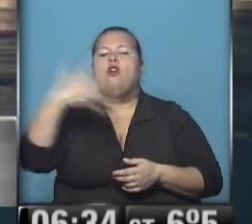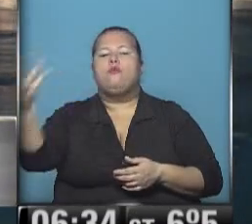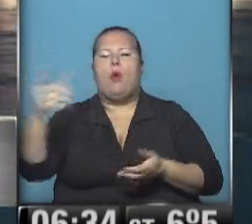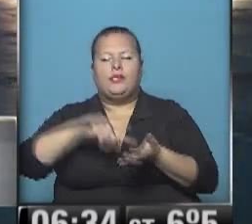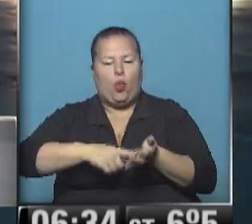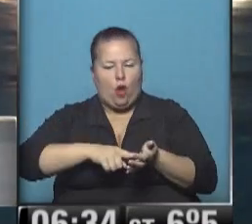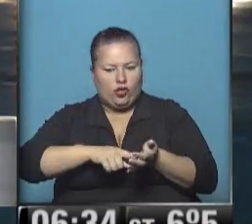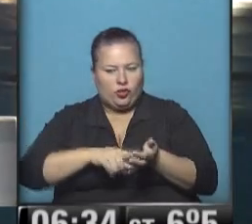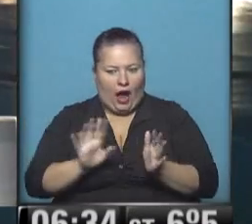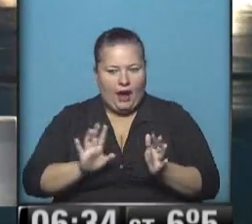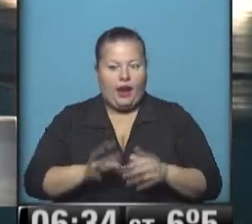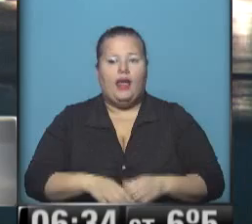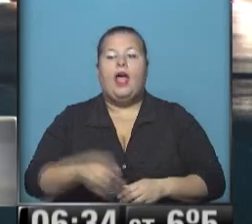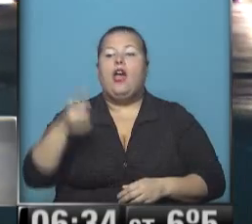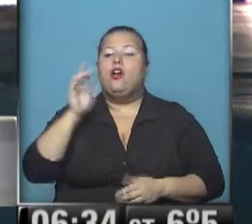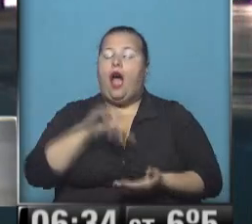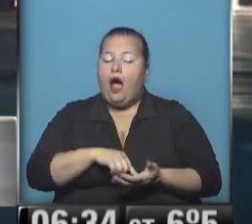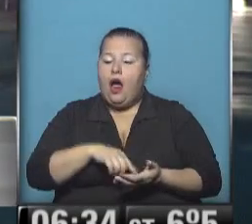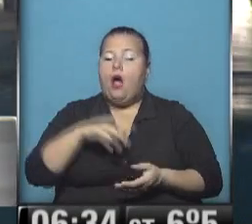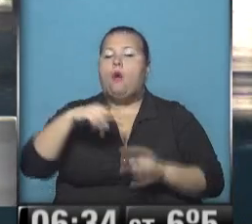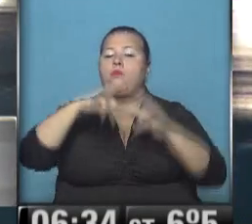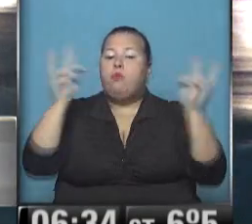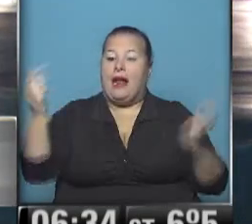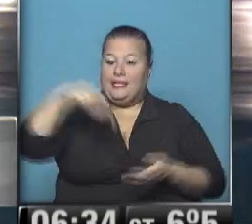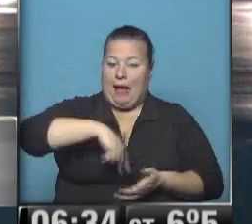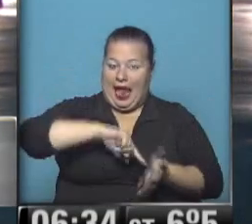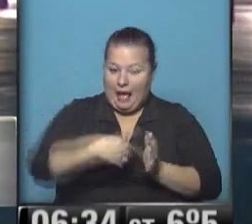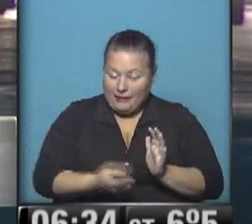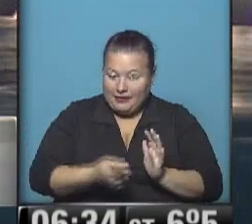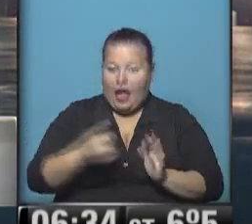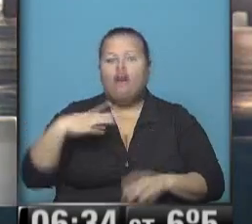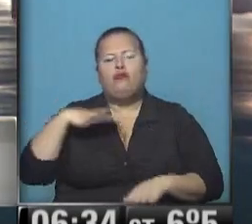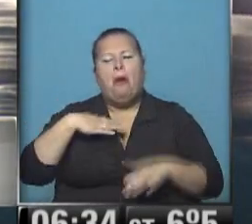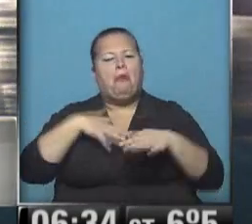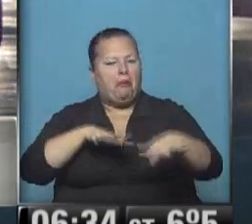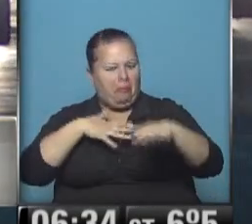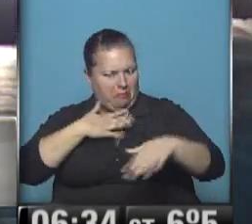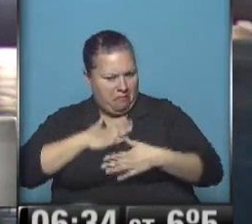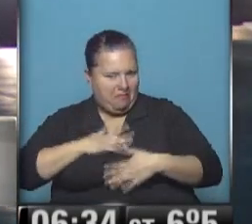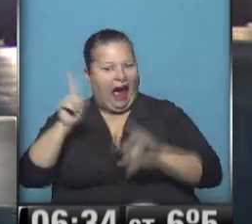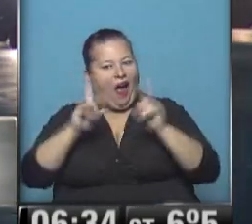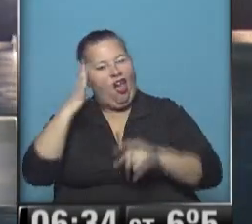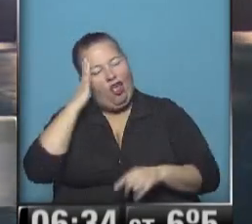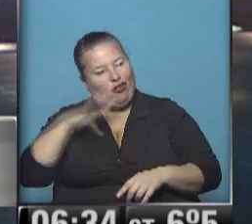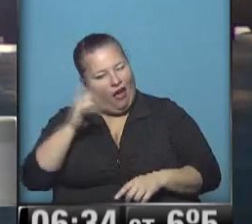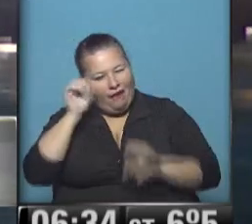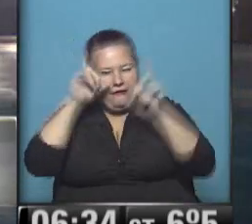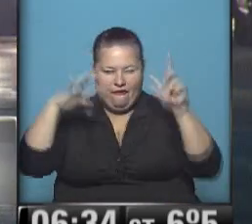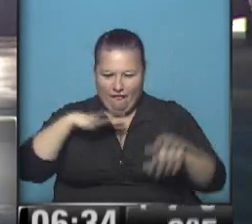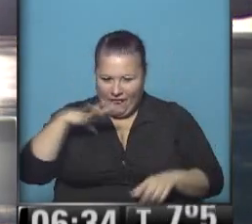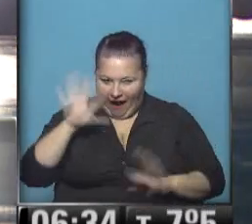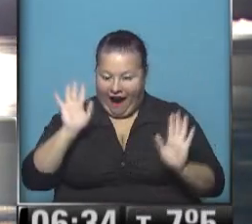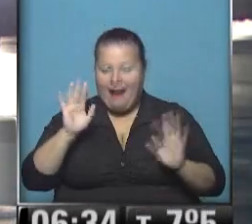de Buenos Aires. En tanto, los puentes de ingresos a Capital Federal todavía tranquilos, se están durmiendo todavía, no se despertaron,